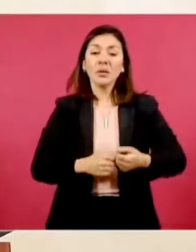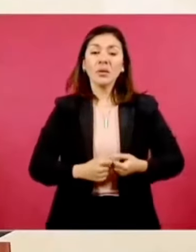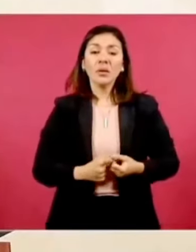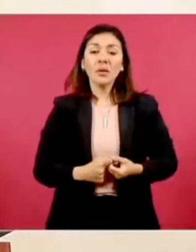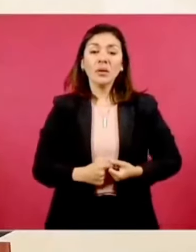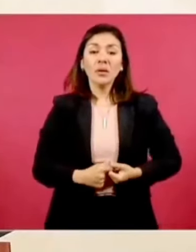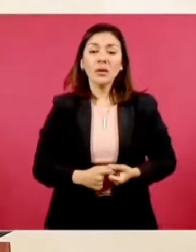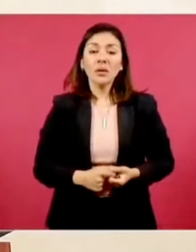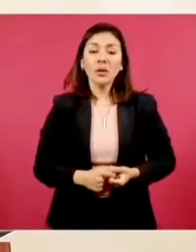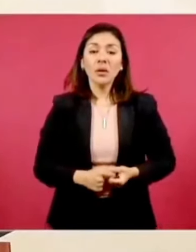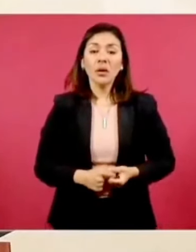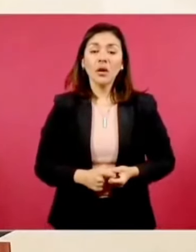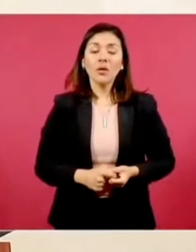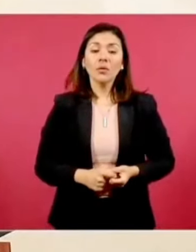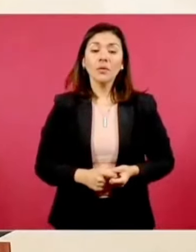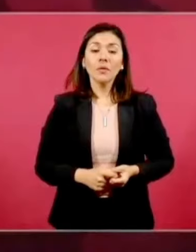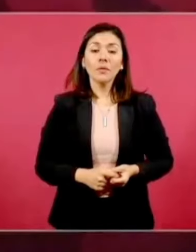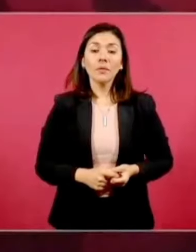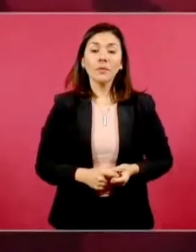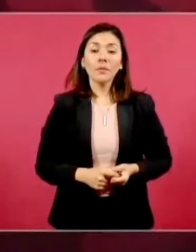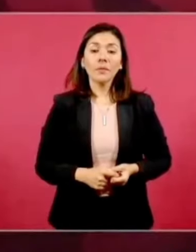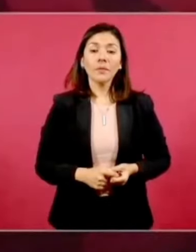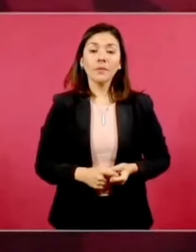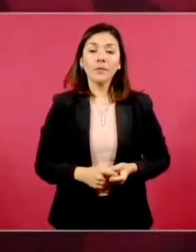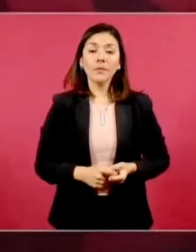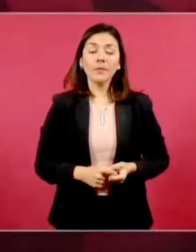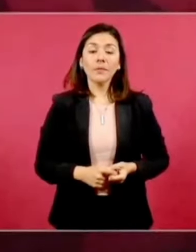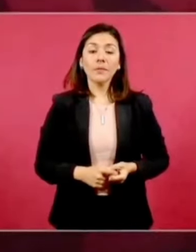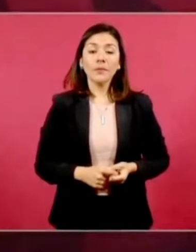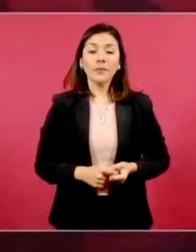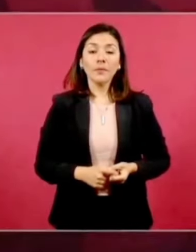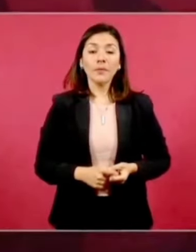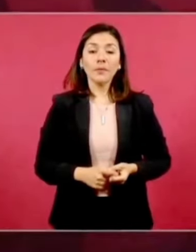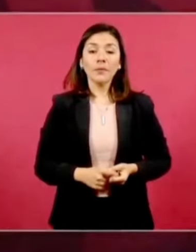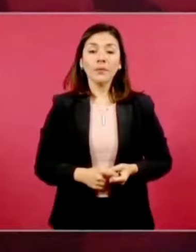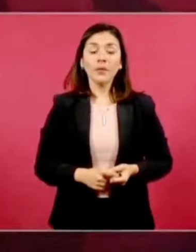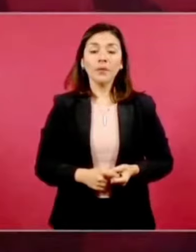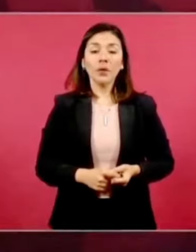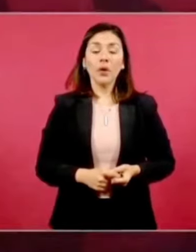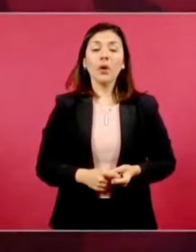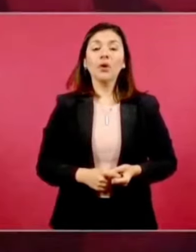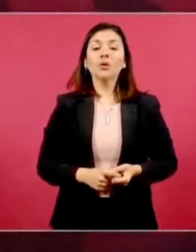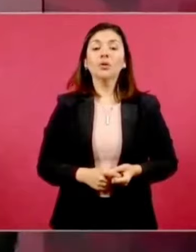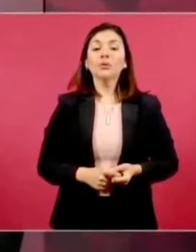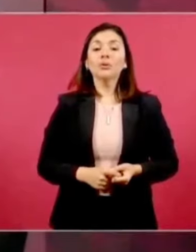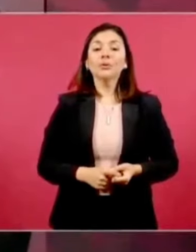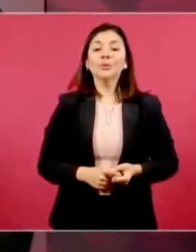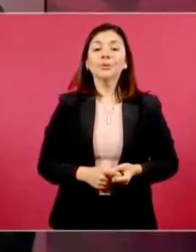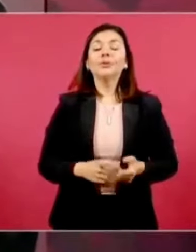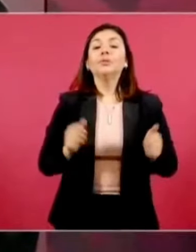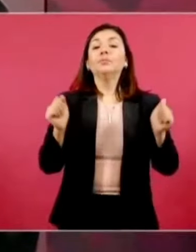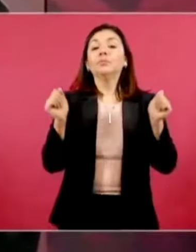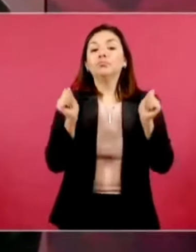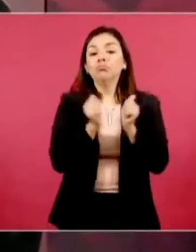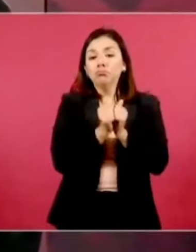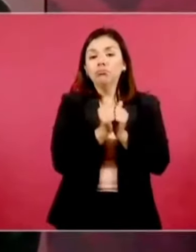Donde haya extradiciones, donde